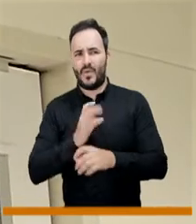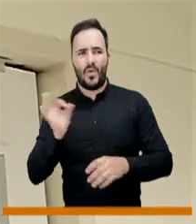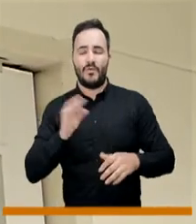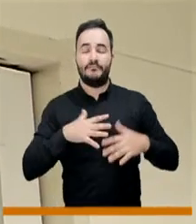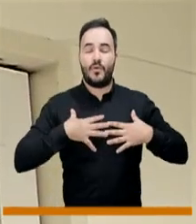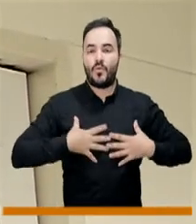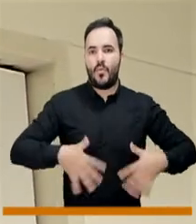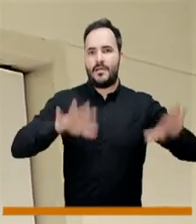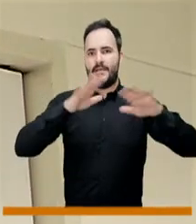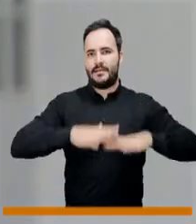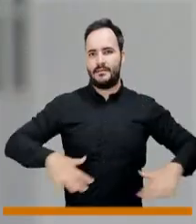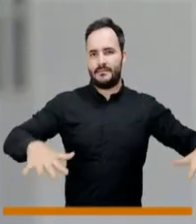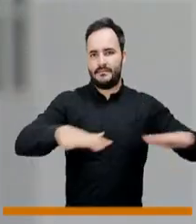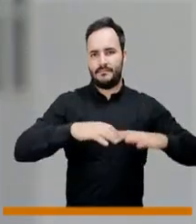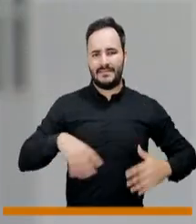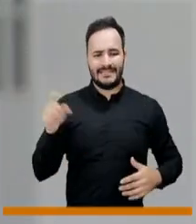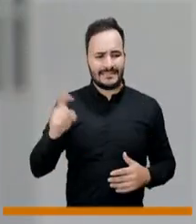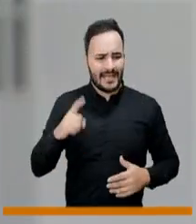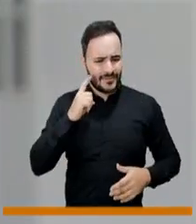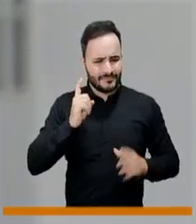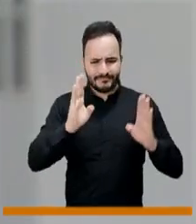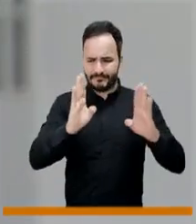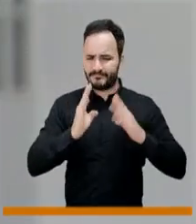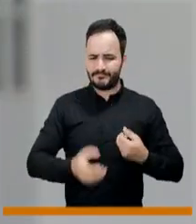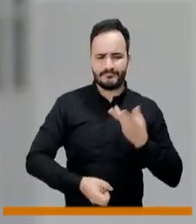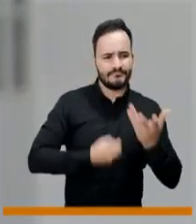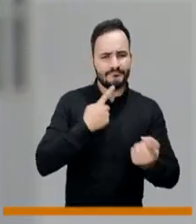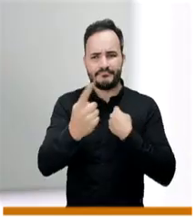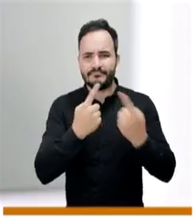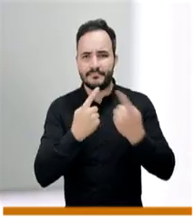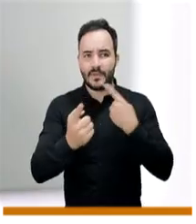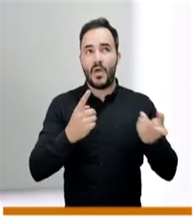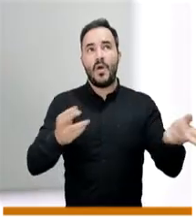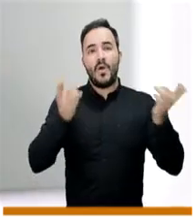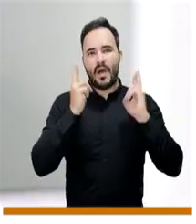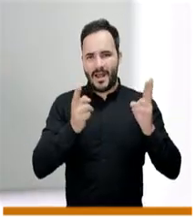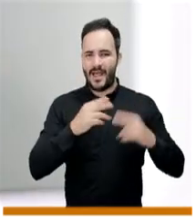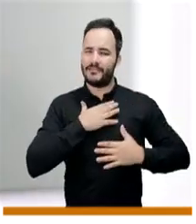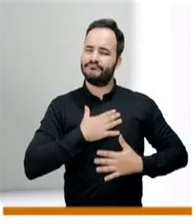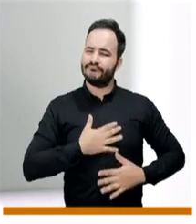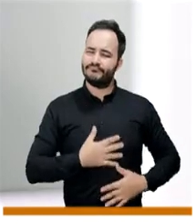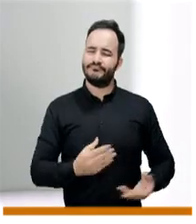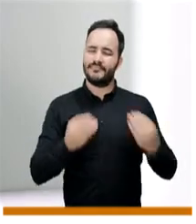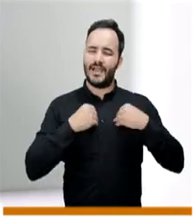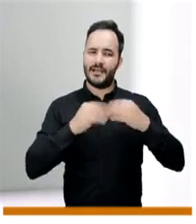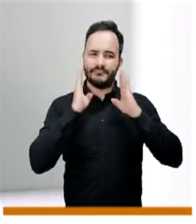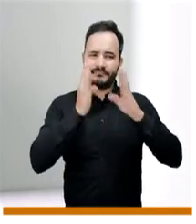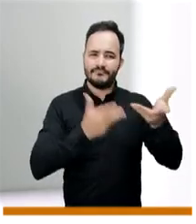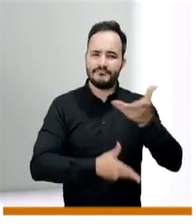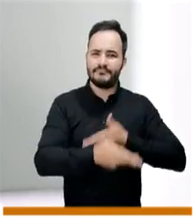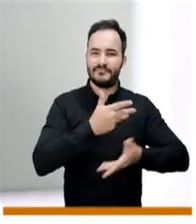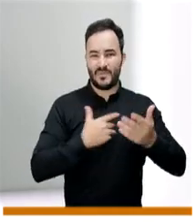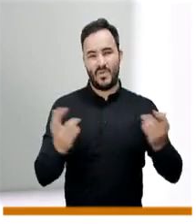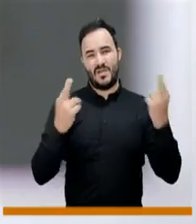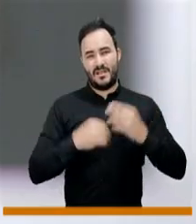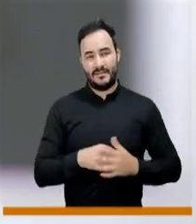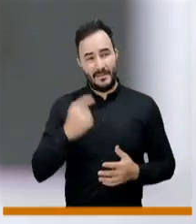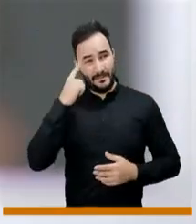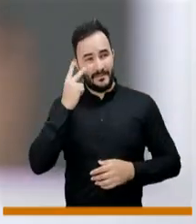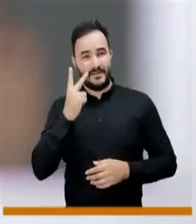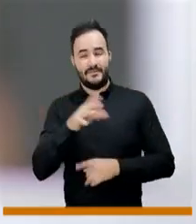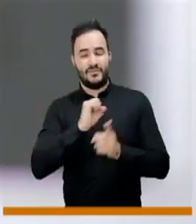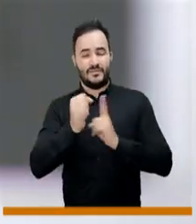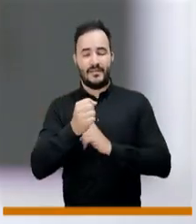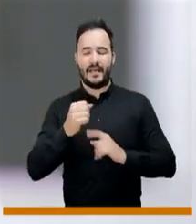los espacios donde podamos, digamos, interlocutar, sean espacios amables donde nos escuchemos. Yo creo que a esta sociedad le falta